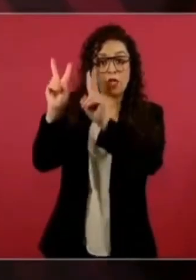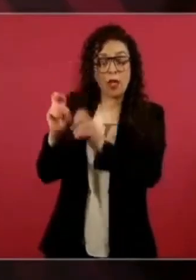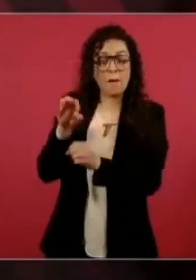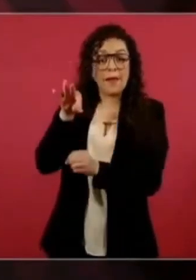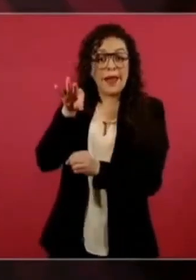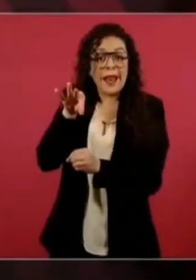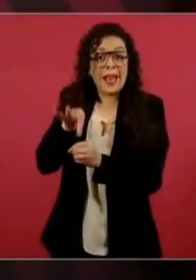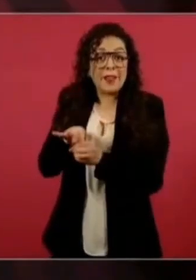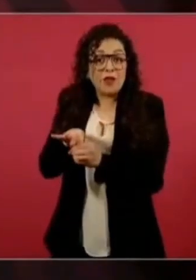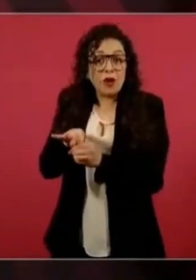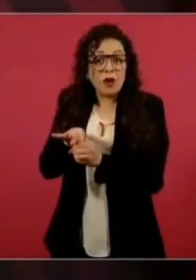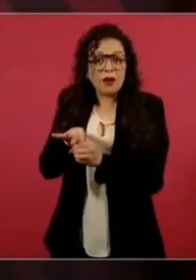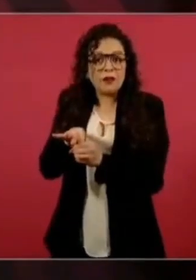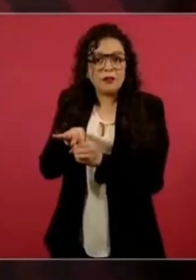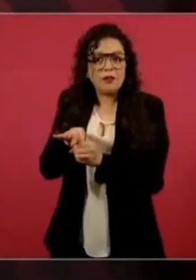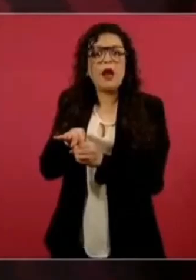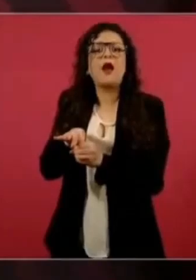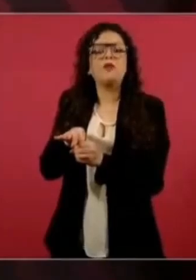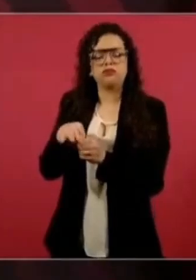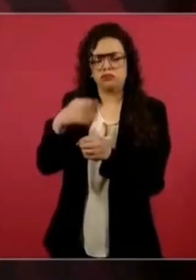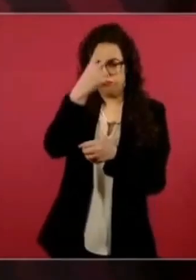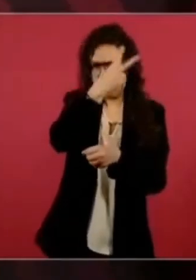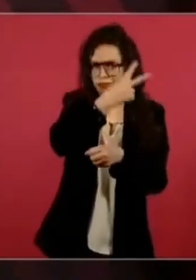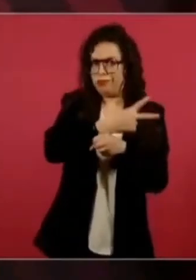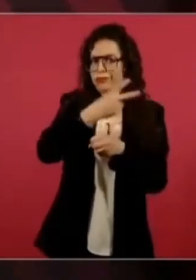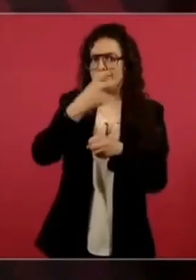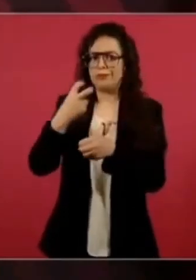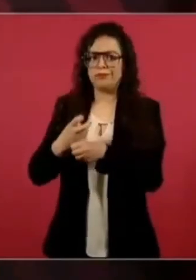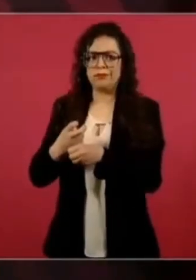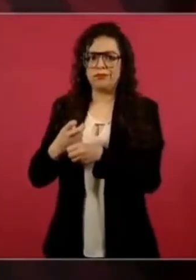con el presidente de un partido.